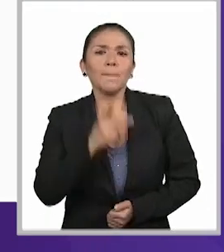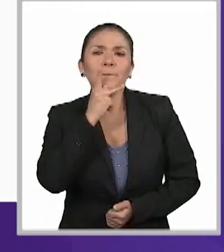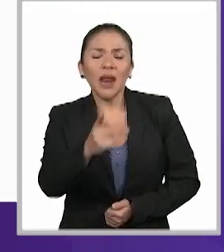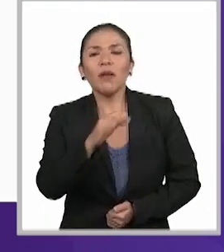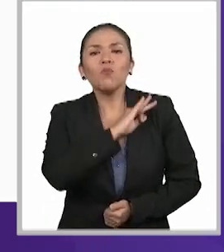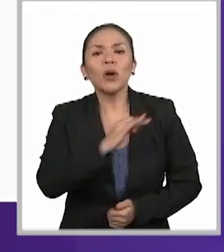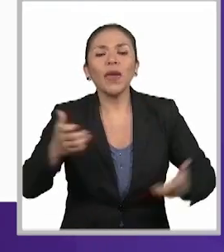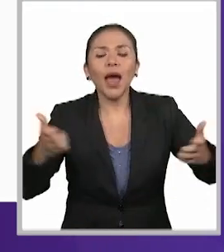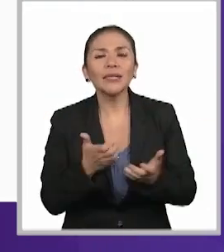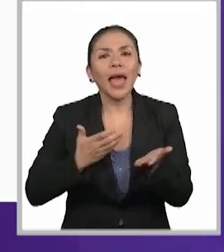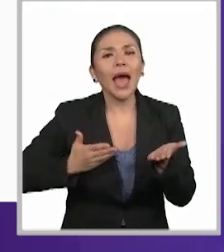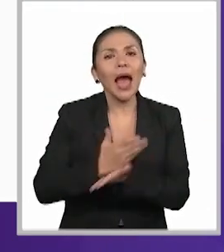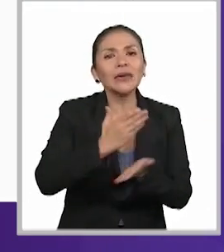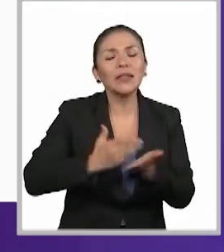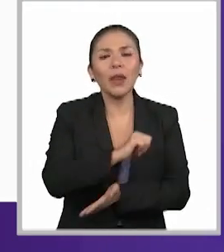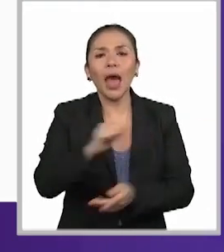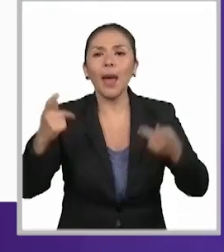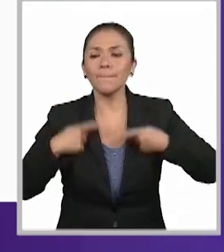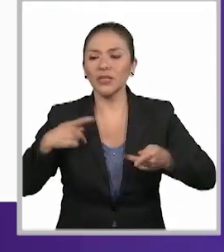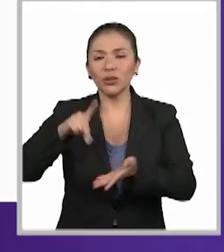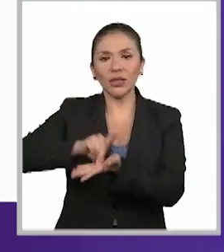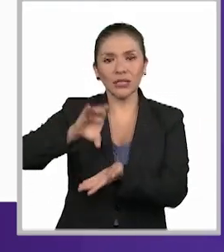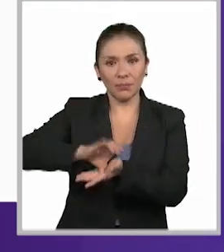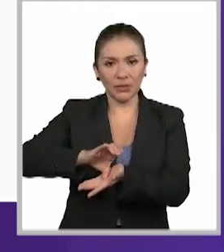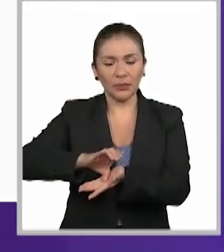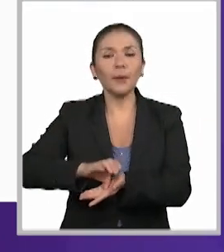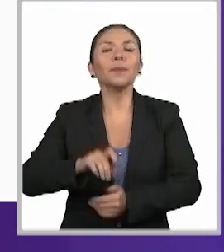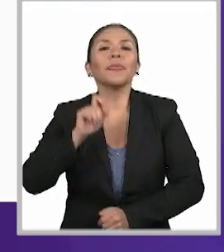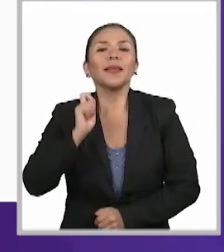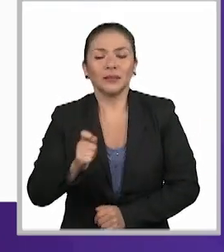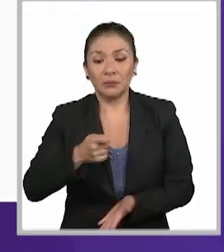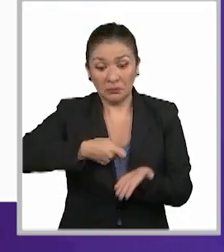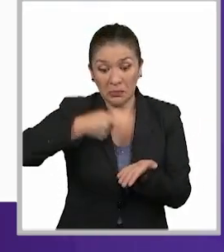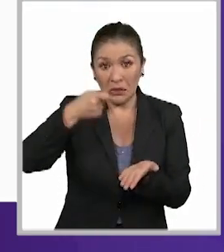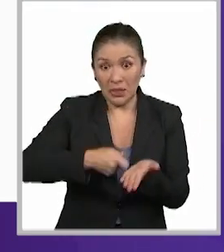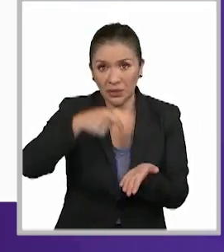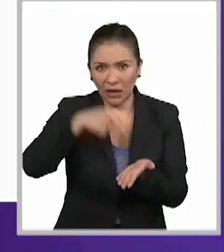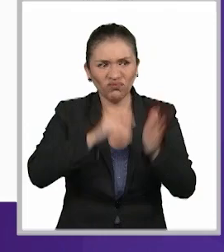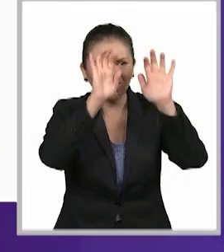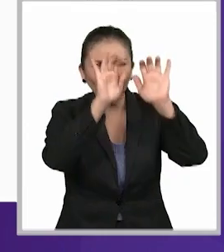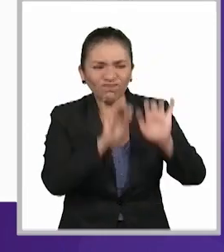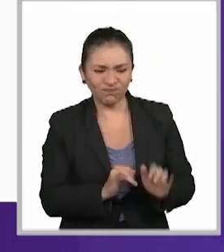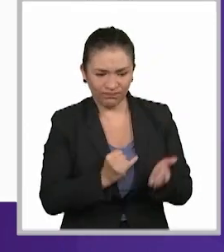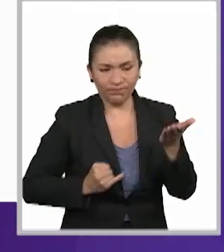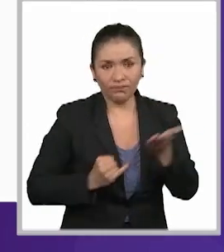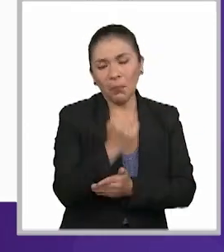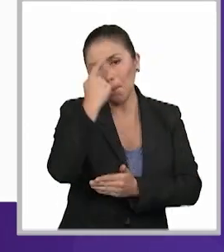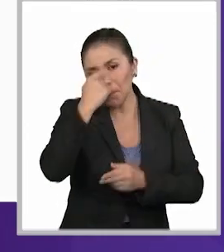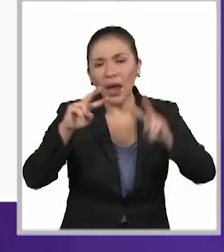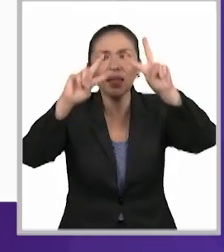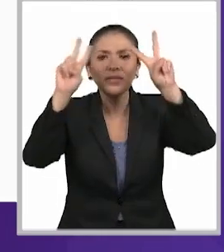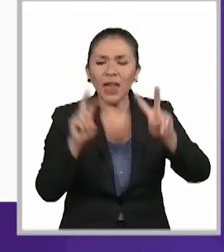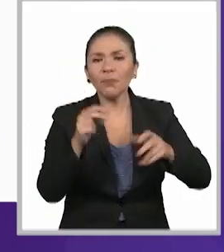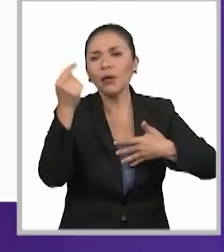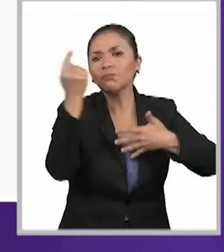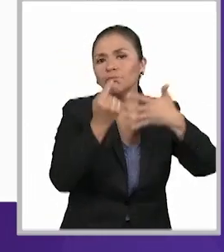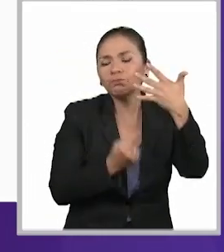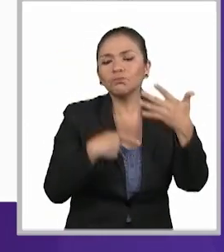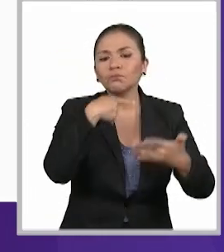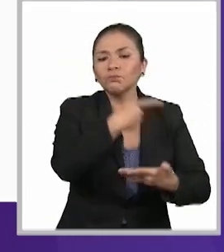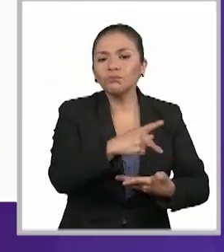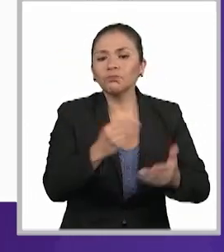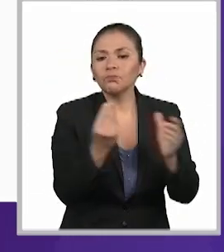un término de accesibilidad para personas con discapacidad. Es esta sentencia que se emite en asuntos que